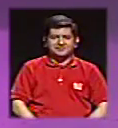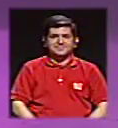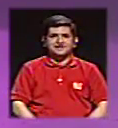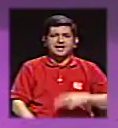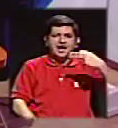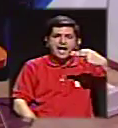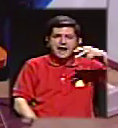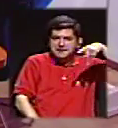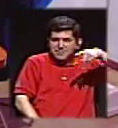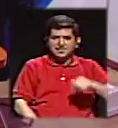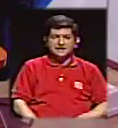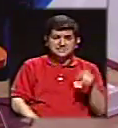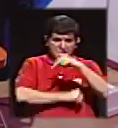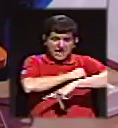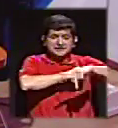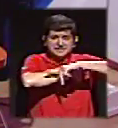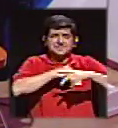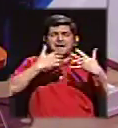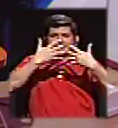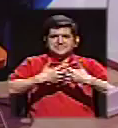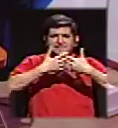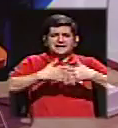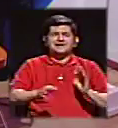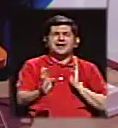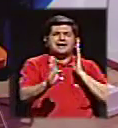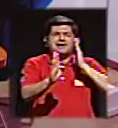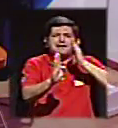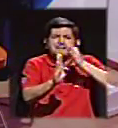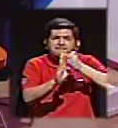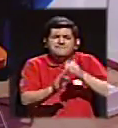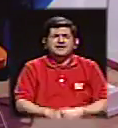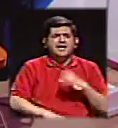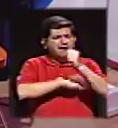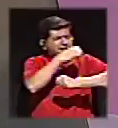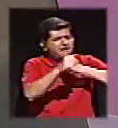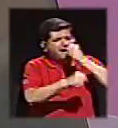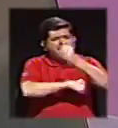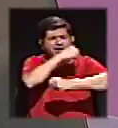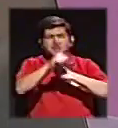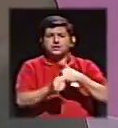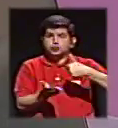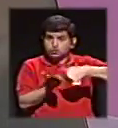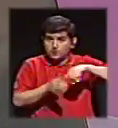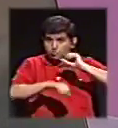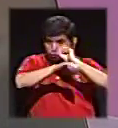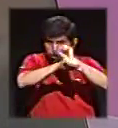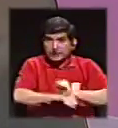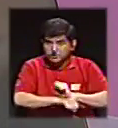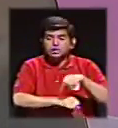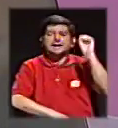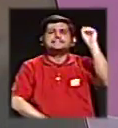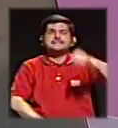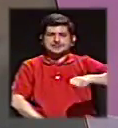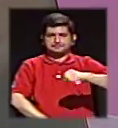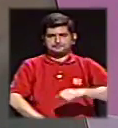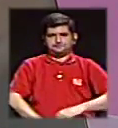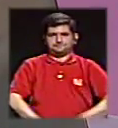maquinaria, este país funcionó por lealtad durante muchísimos años. Voto tradicional. El voto tradicional.